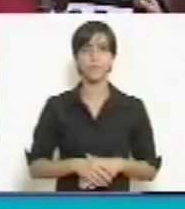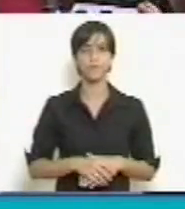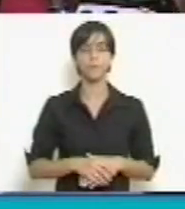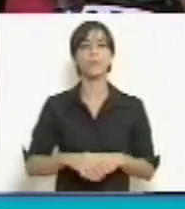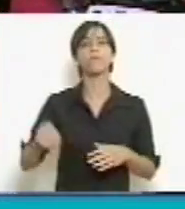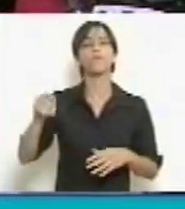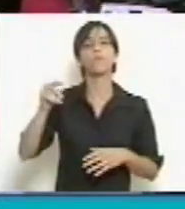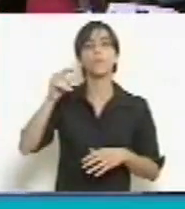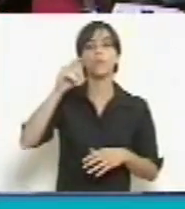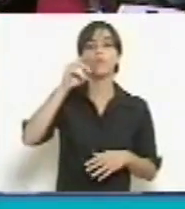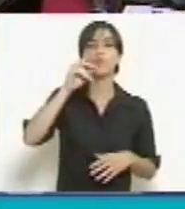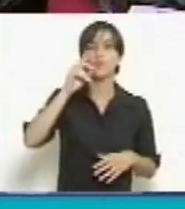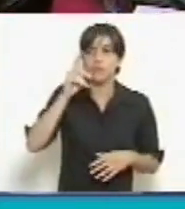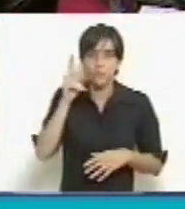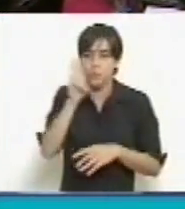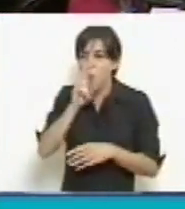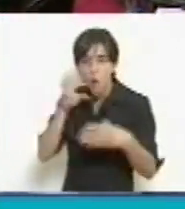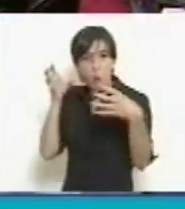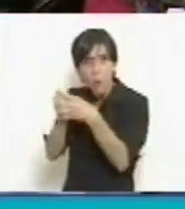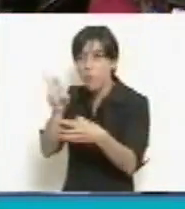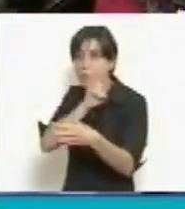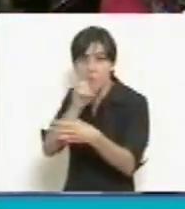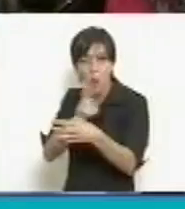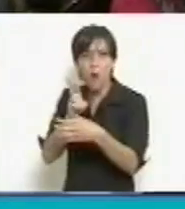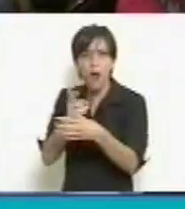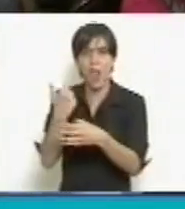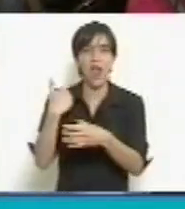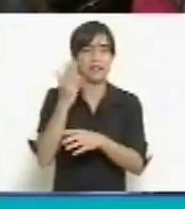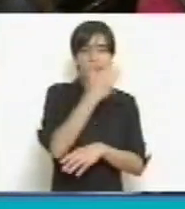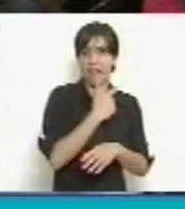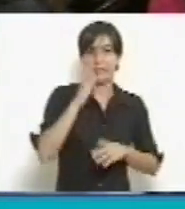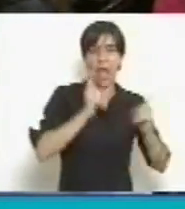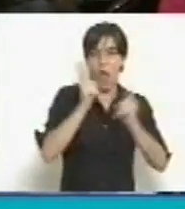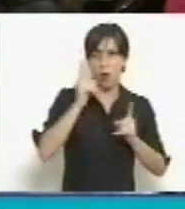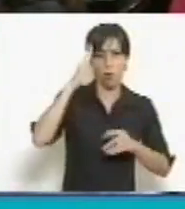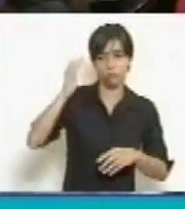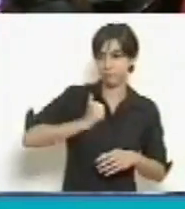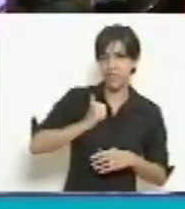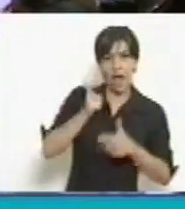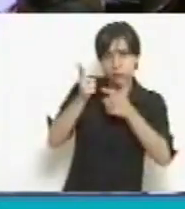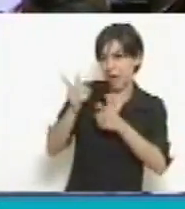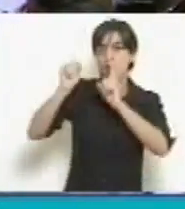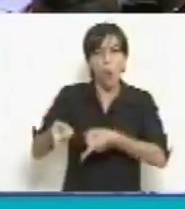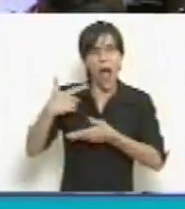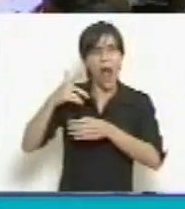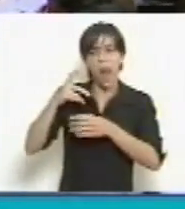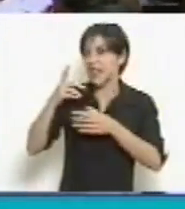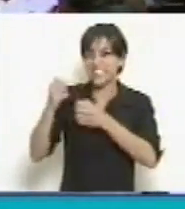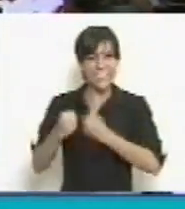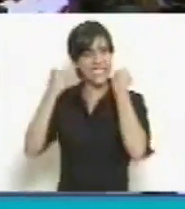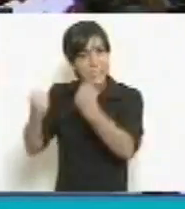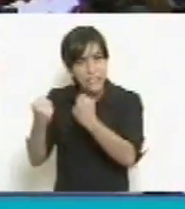Mujeres que no se disciplinaron a las armas, mujeres que no se disciplinaron al poder de las armas